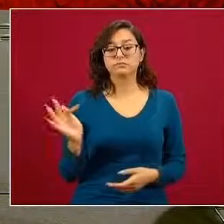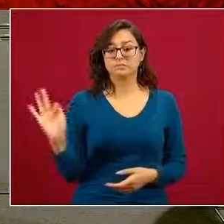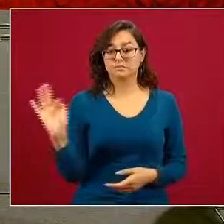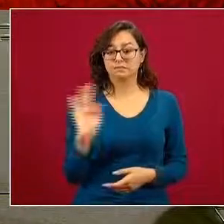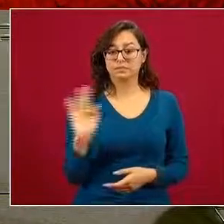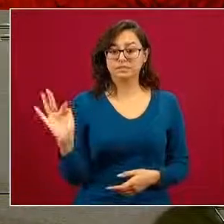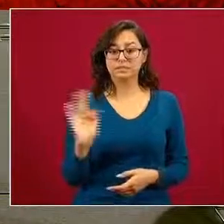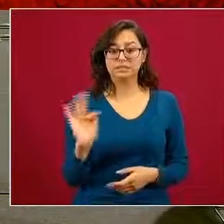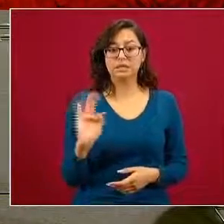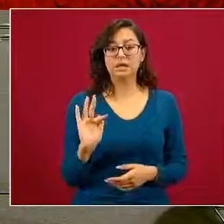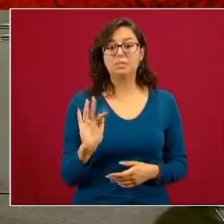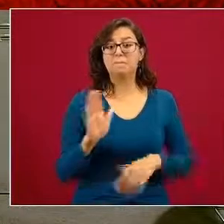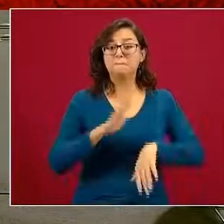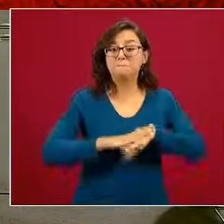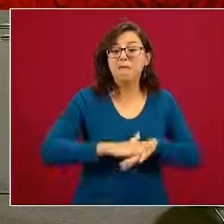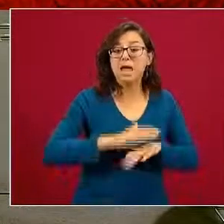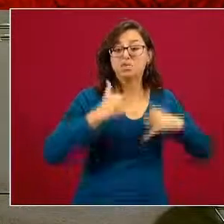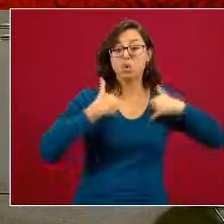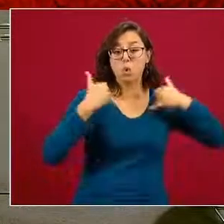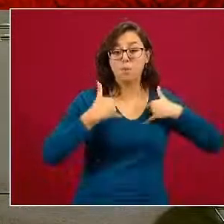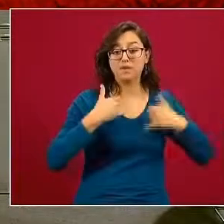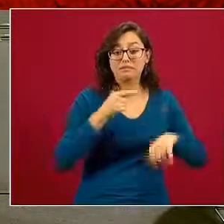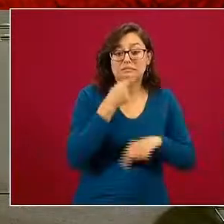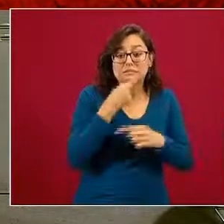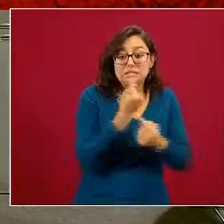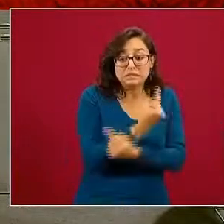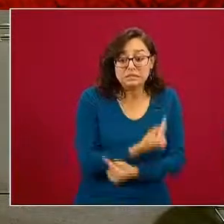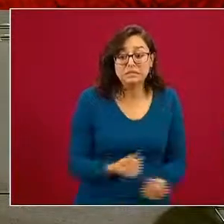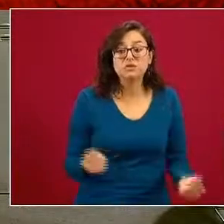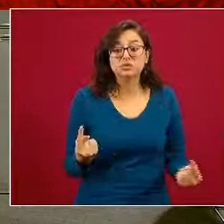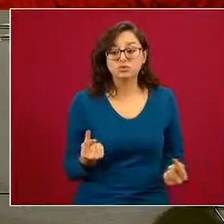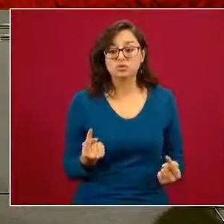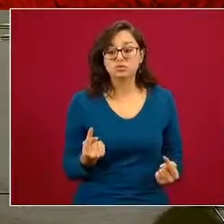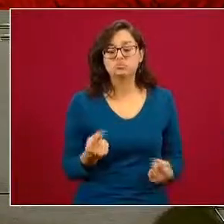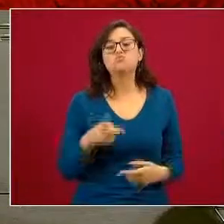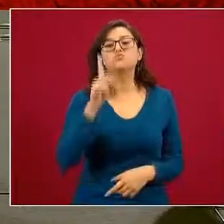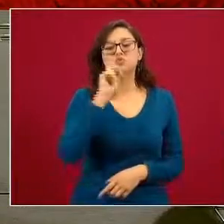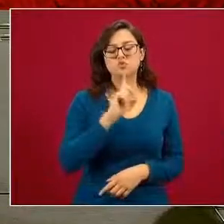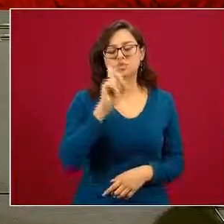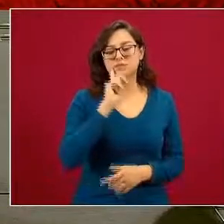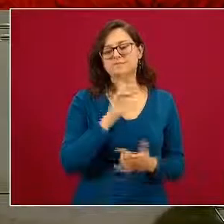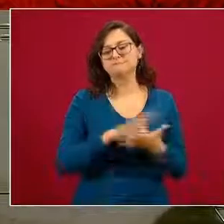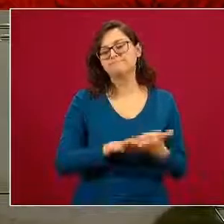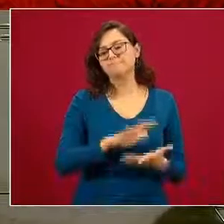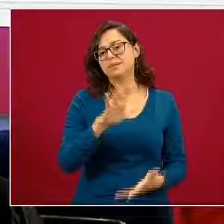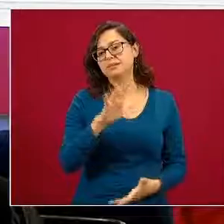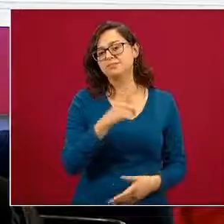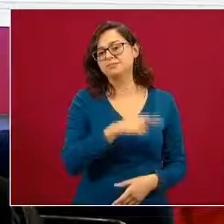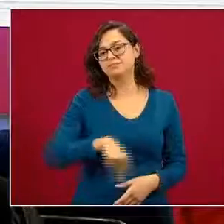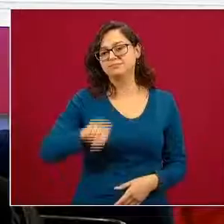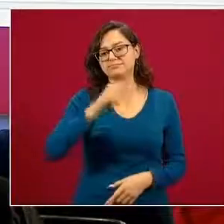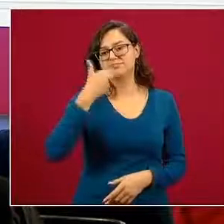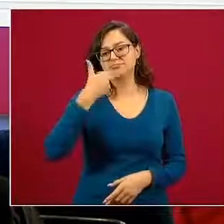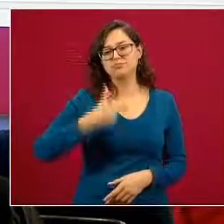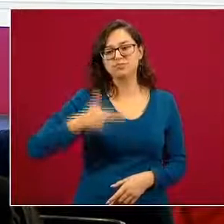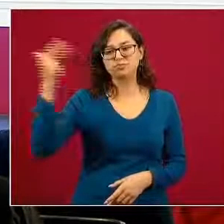disminuyendo la edad en los grupos y sobre todo en mujeres. La siguiente.